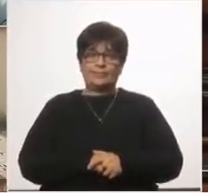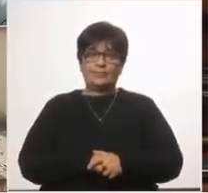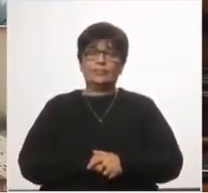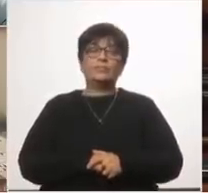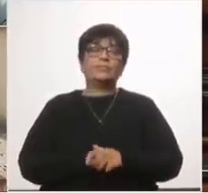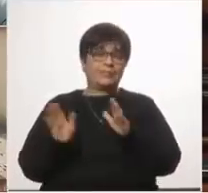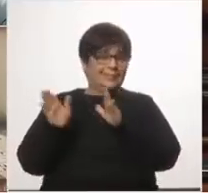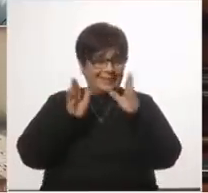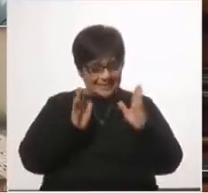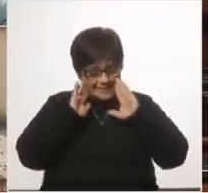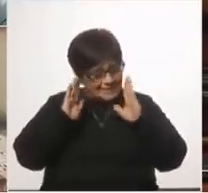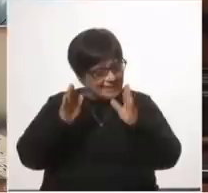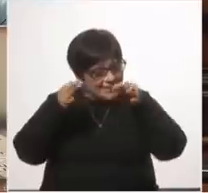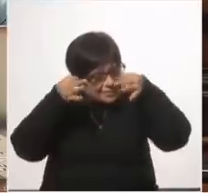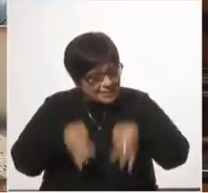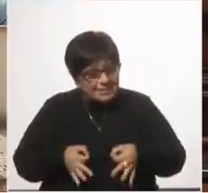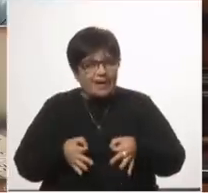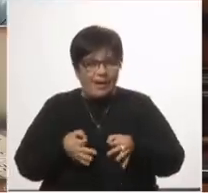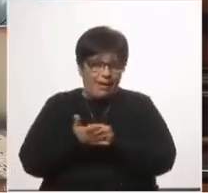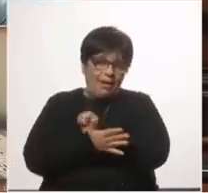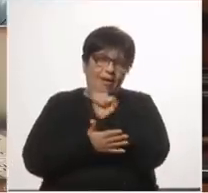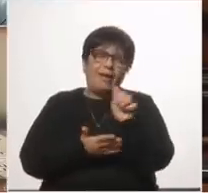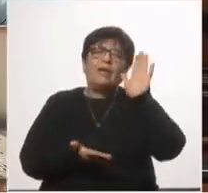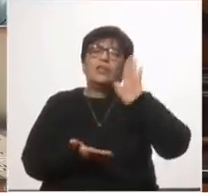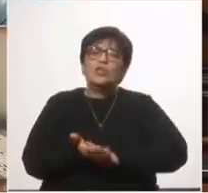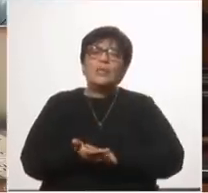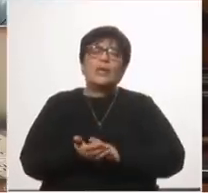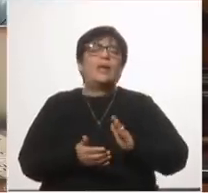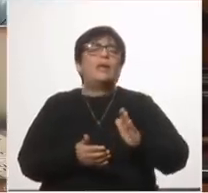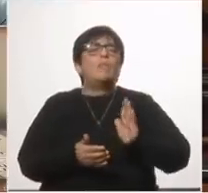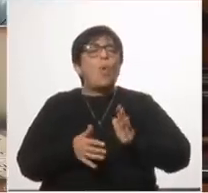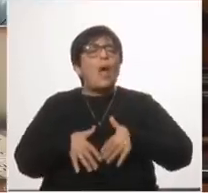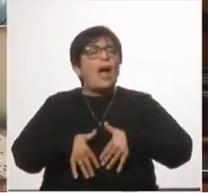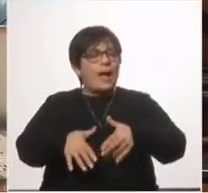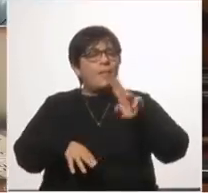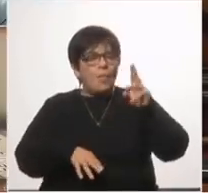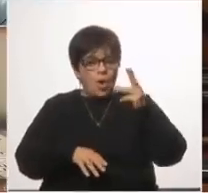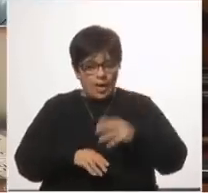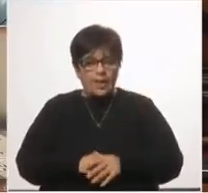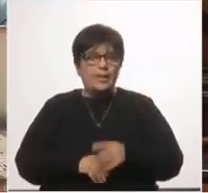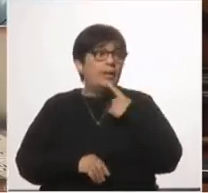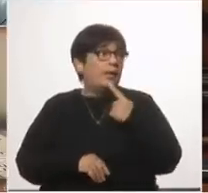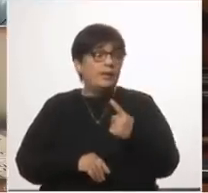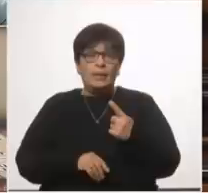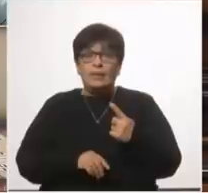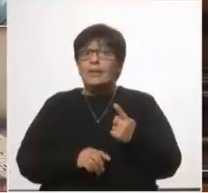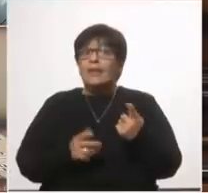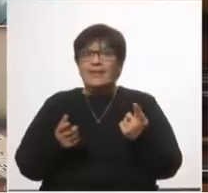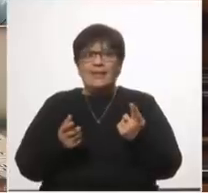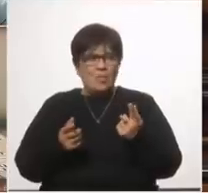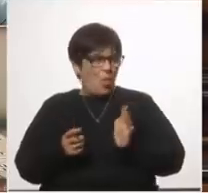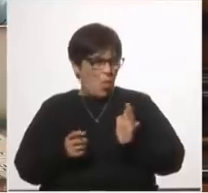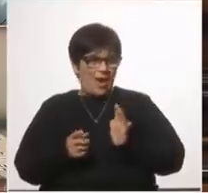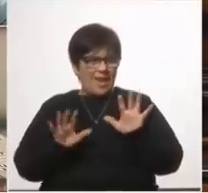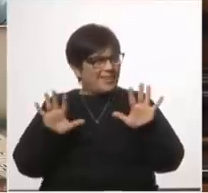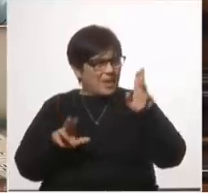un capítulo especial queremos desarrollar sobre la mortalidad materna creemos que 10 muertes